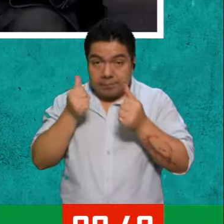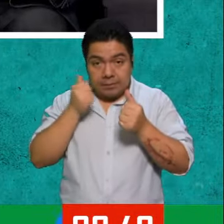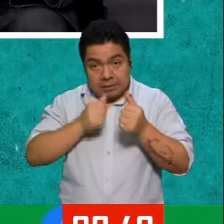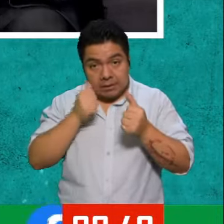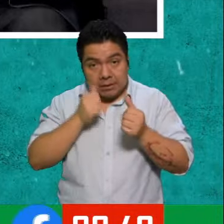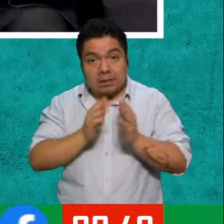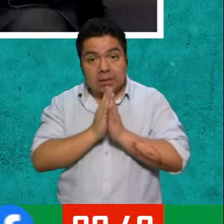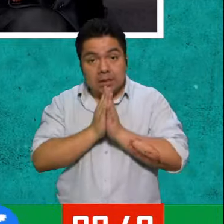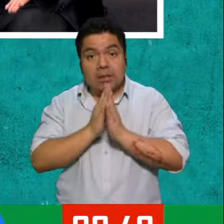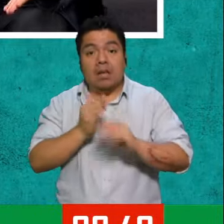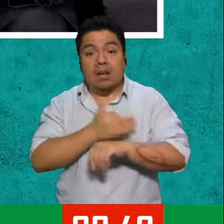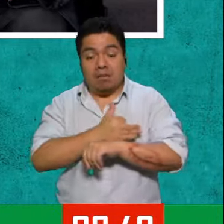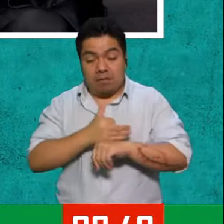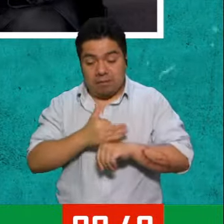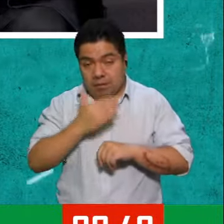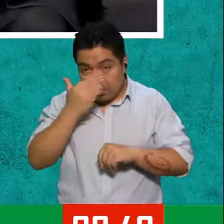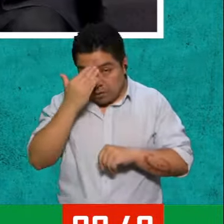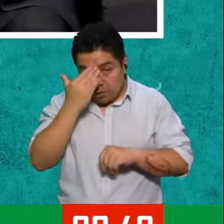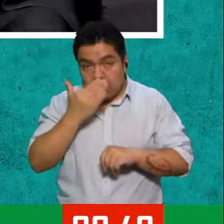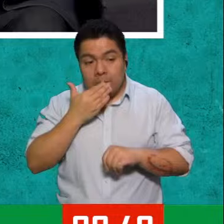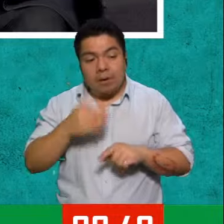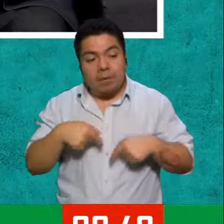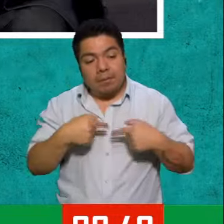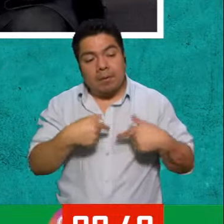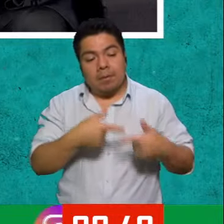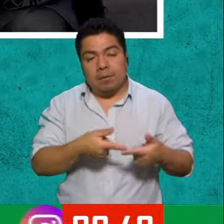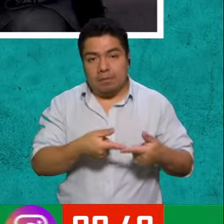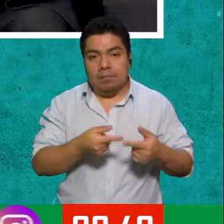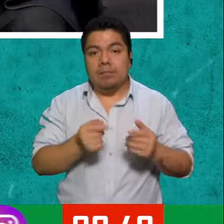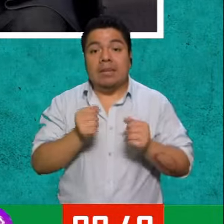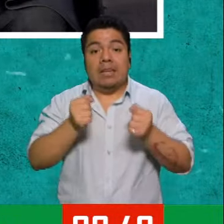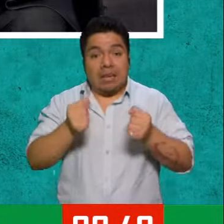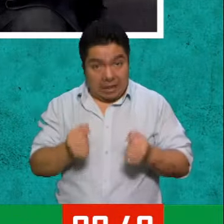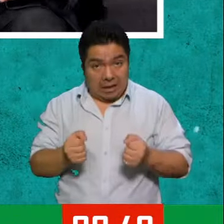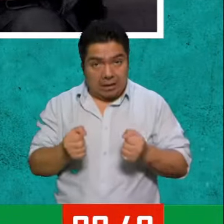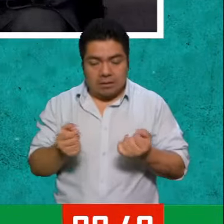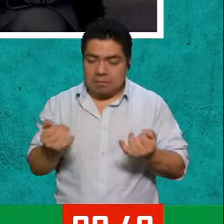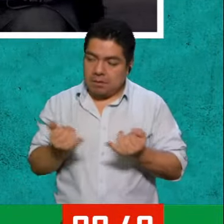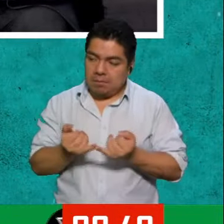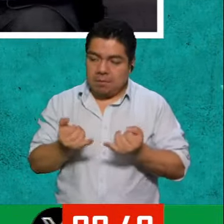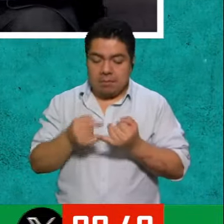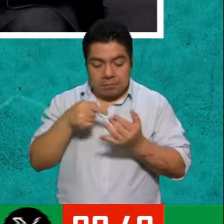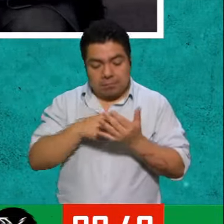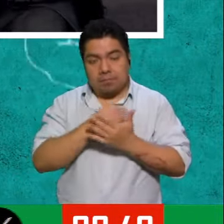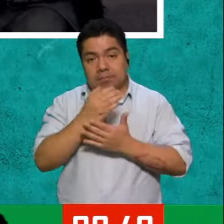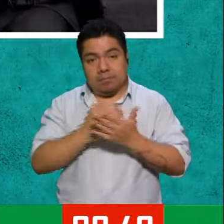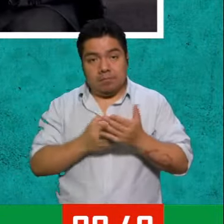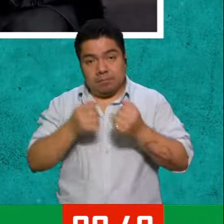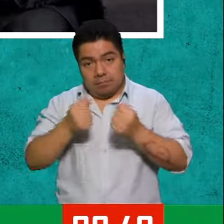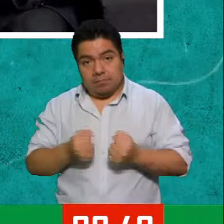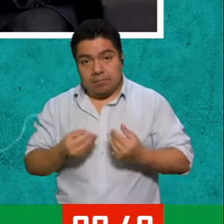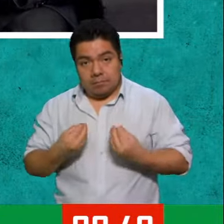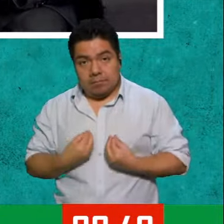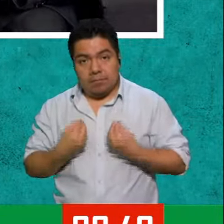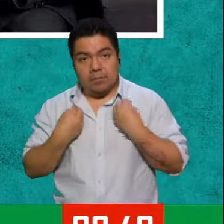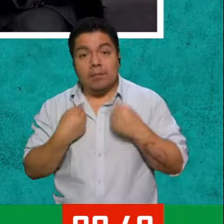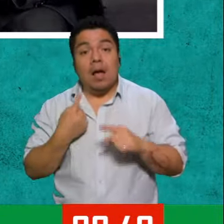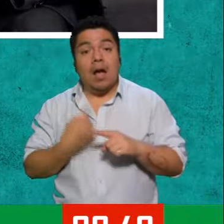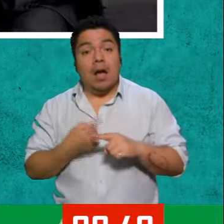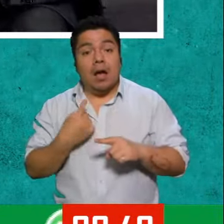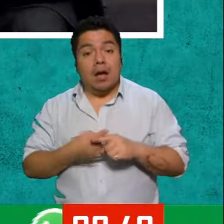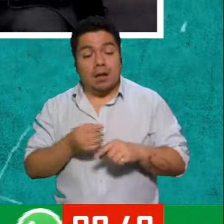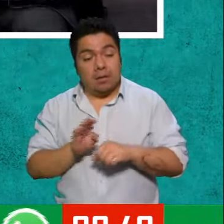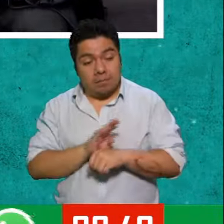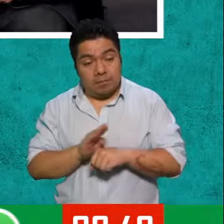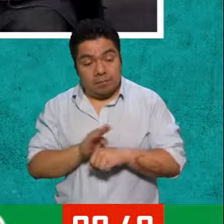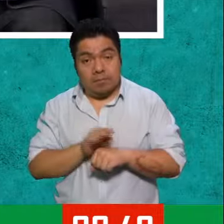conocer bien a su familiar y saber qué es lo que está dejando. En el caso de los seguros, la misma póliza de Seguro de Vida establece quiénes son los beneficiarios